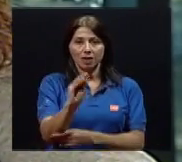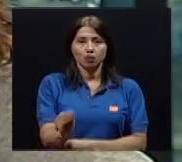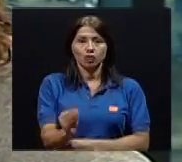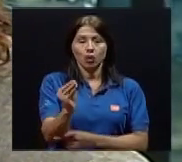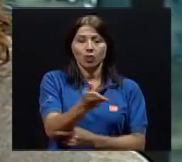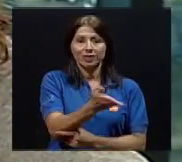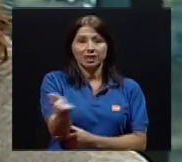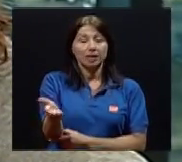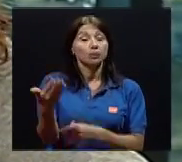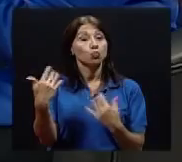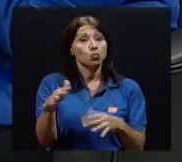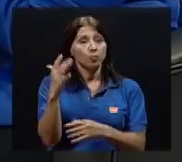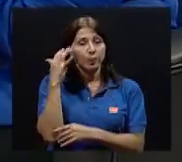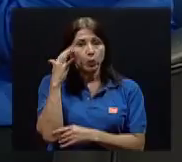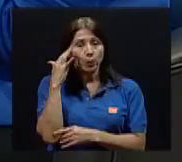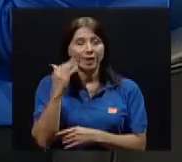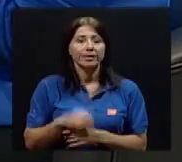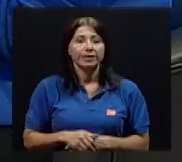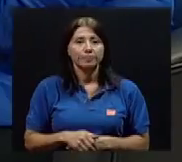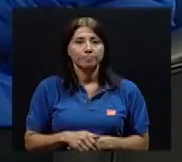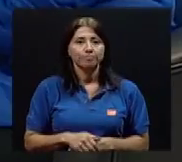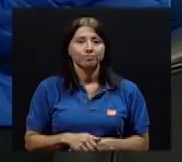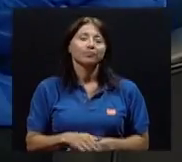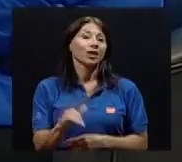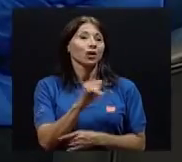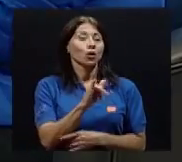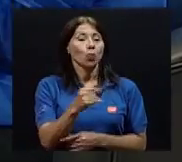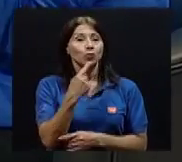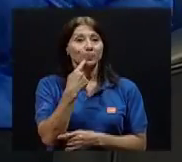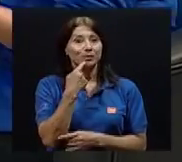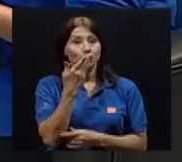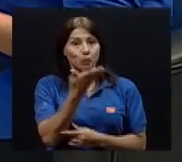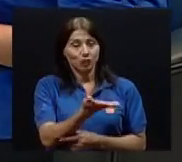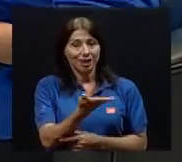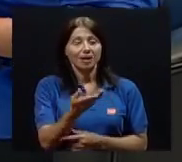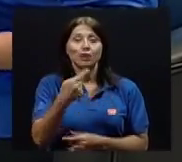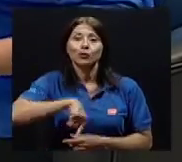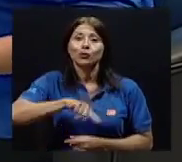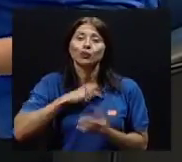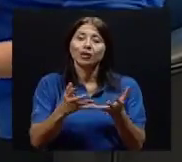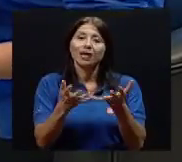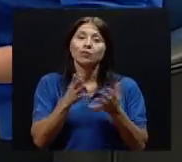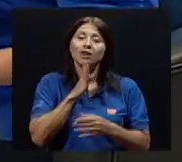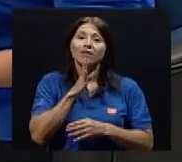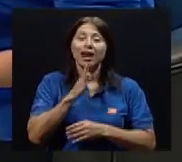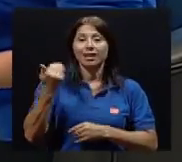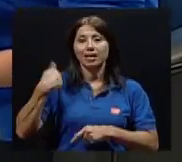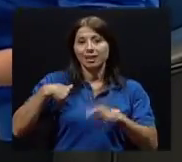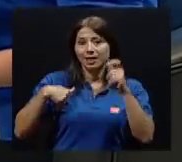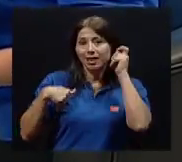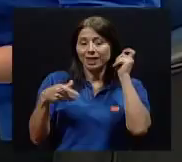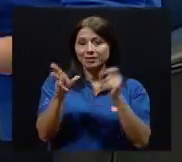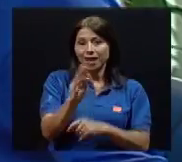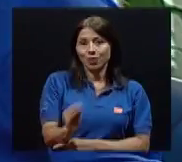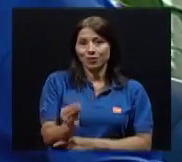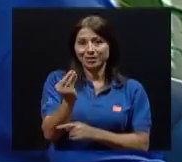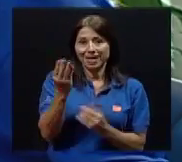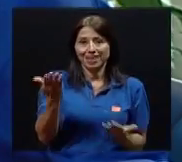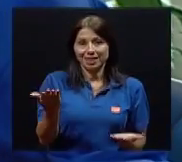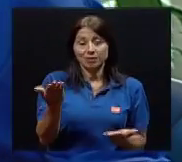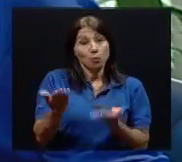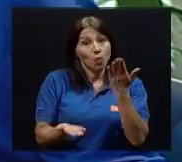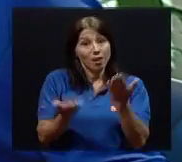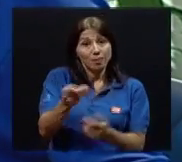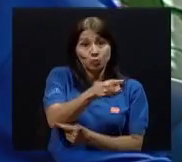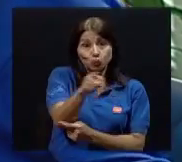y eso es preocupante. Y precisamente, como usted ahora mencionaba, Ceri, queremos hablar de las y los adolescentes. Probablemente usted,